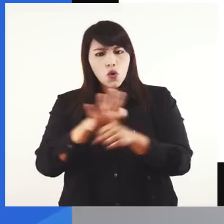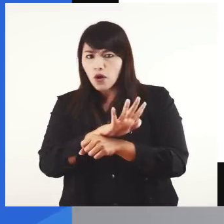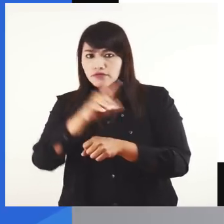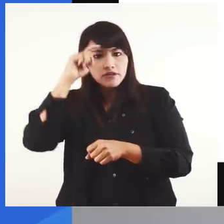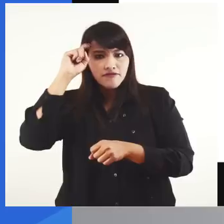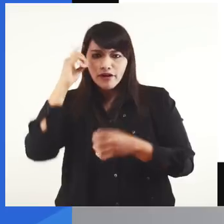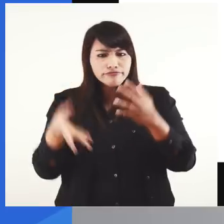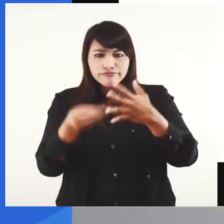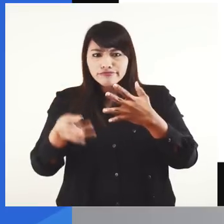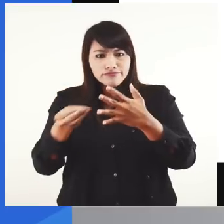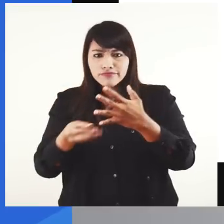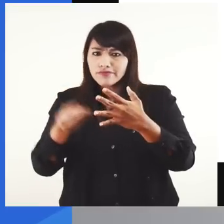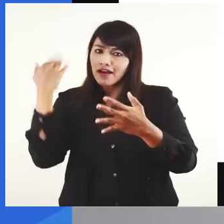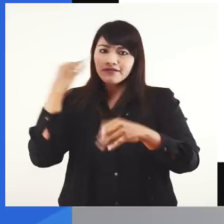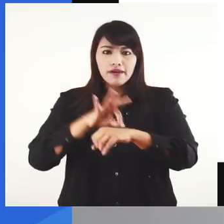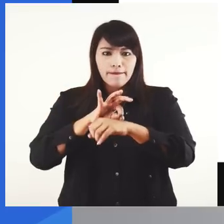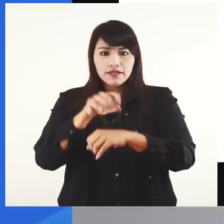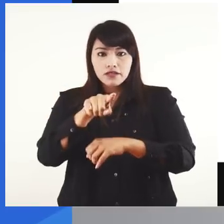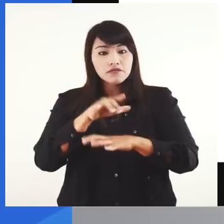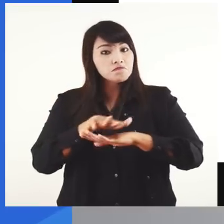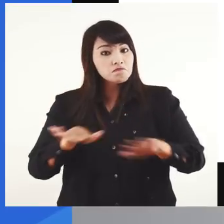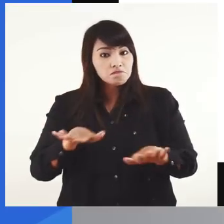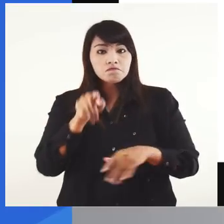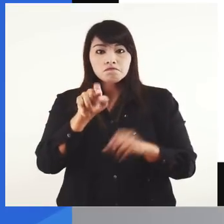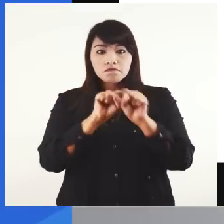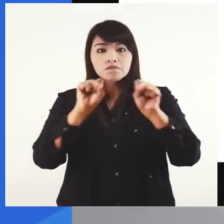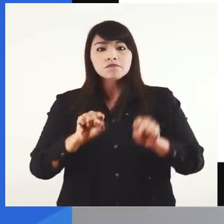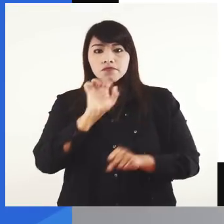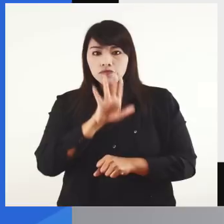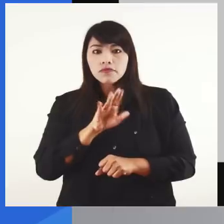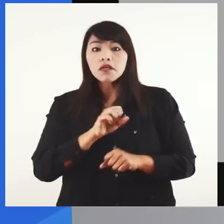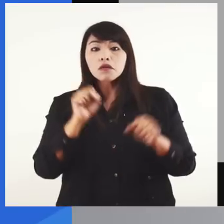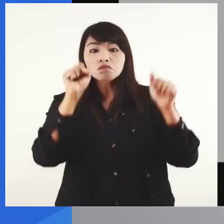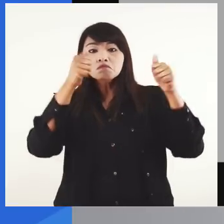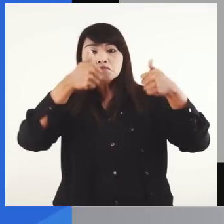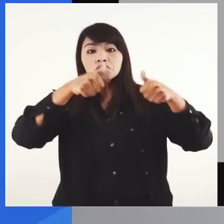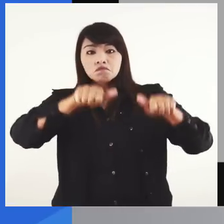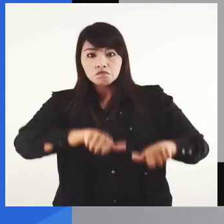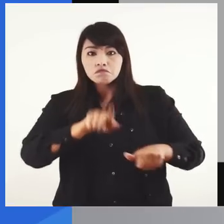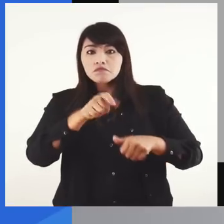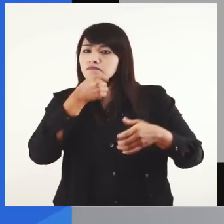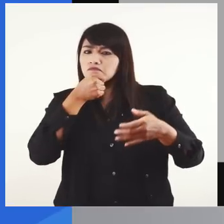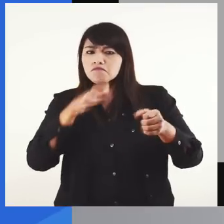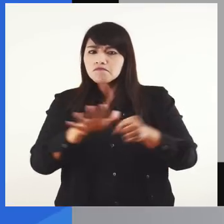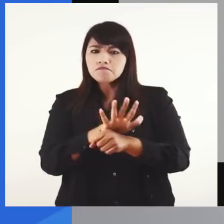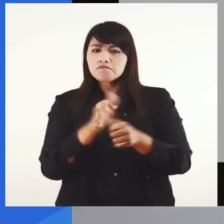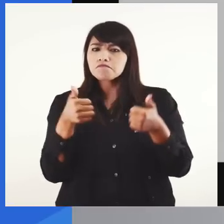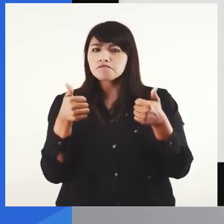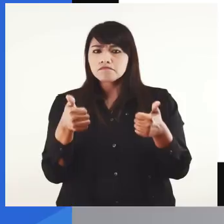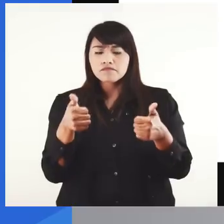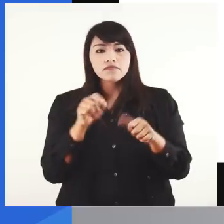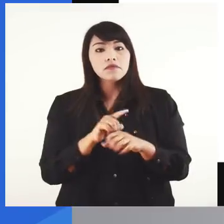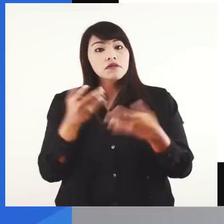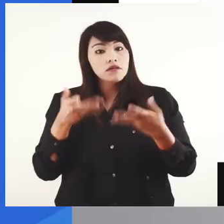referencias laborales que desees. Una vez finalizado, el sistema confirma que tus datos se ingresaron correctamente.